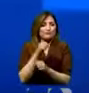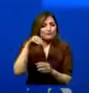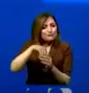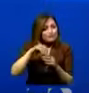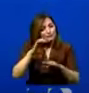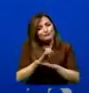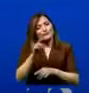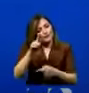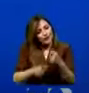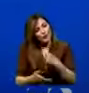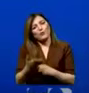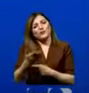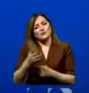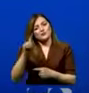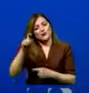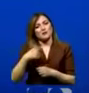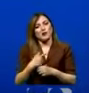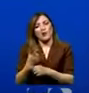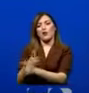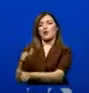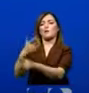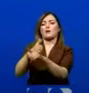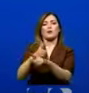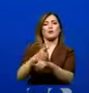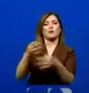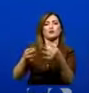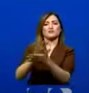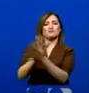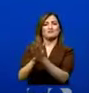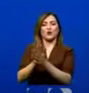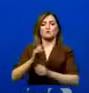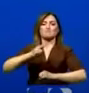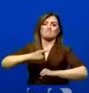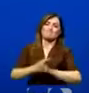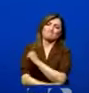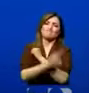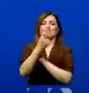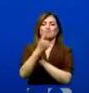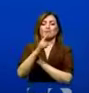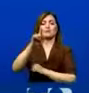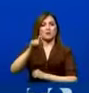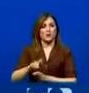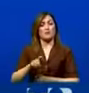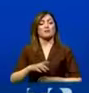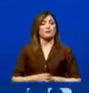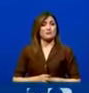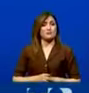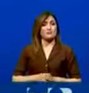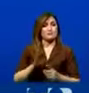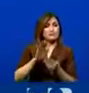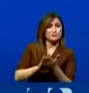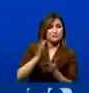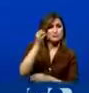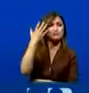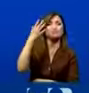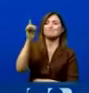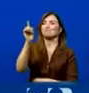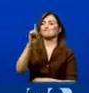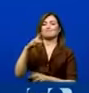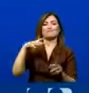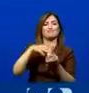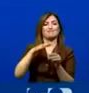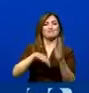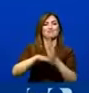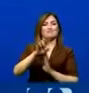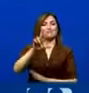no puede haber impunidad y no puede haber perdón y olvido frente a los hechos que atacaron a más de 3